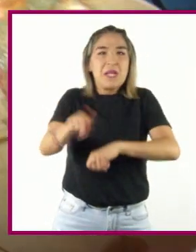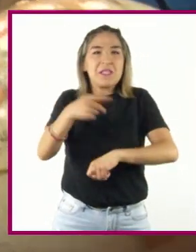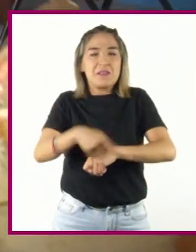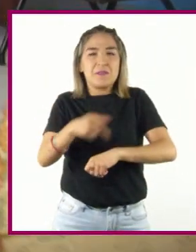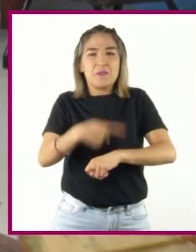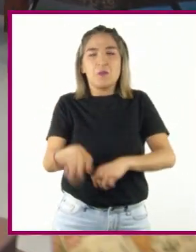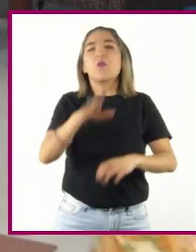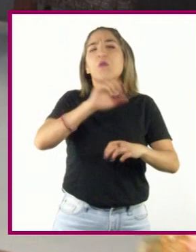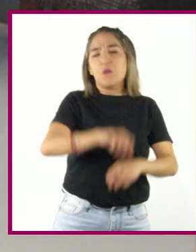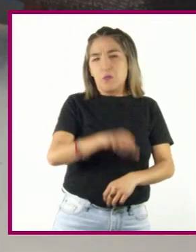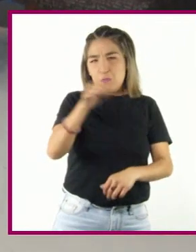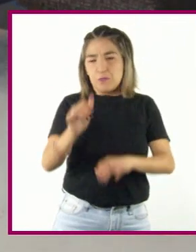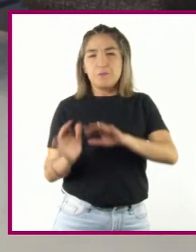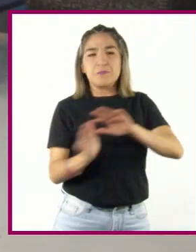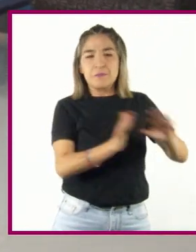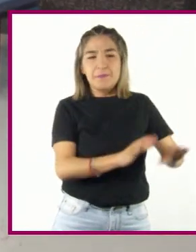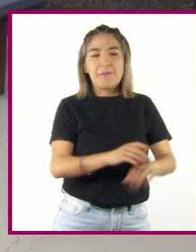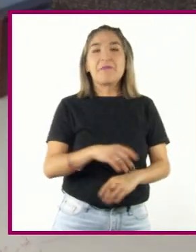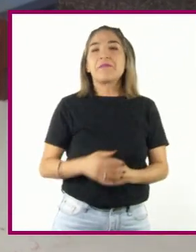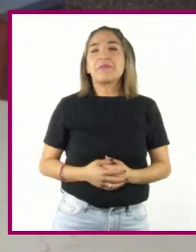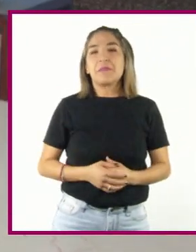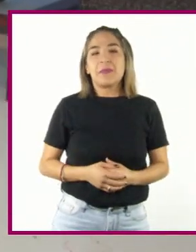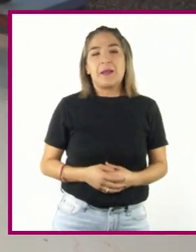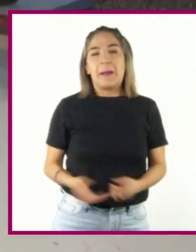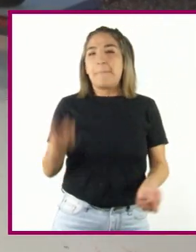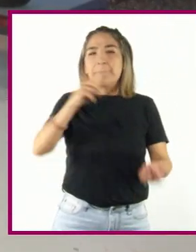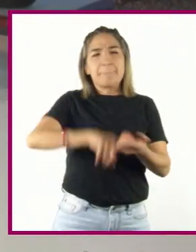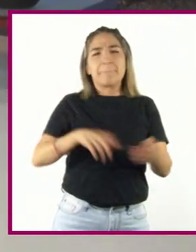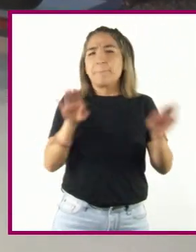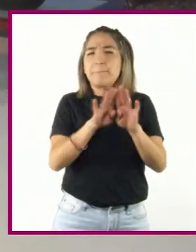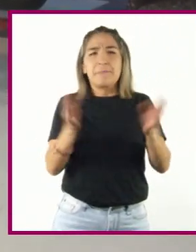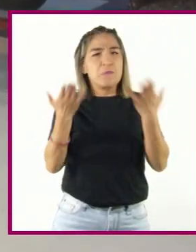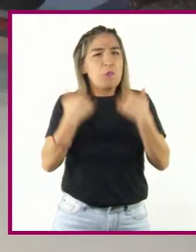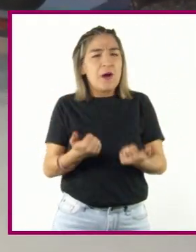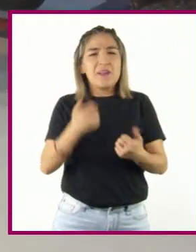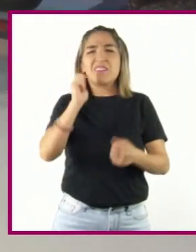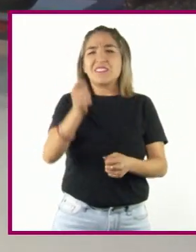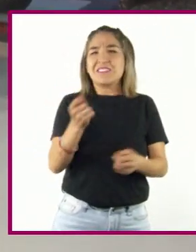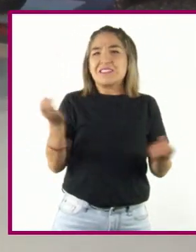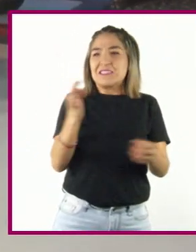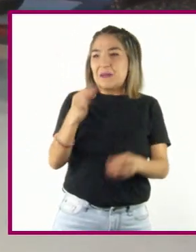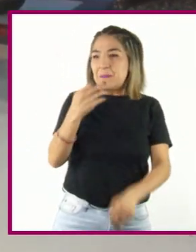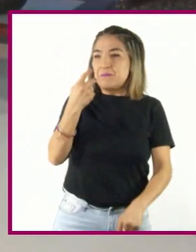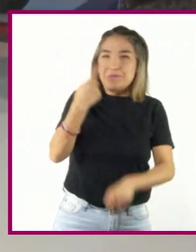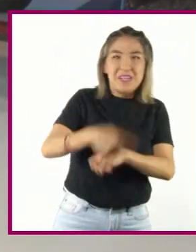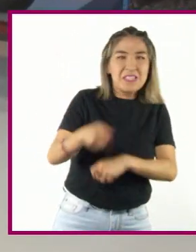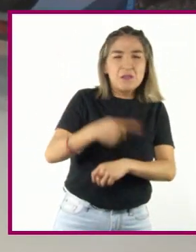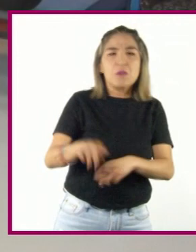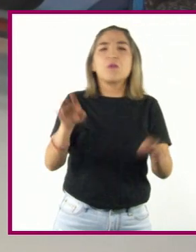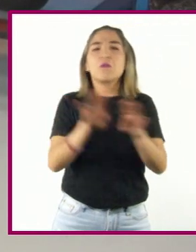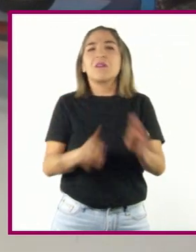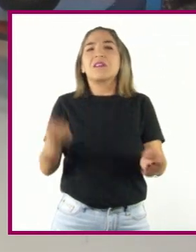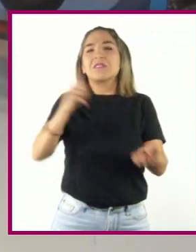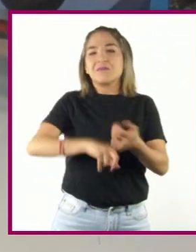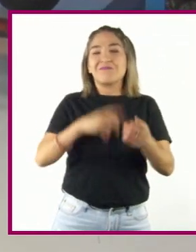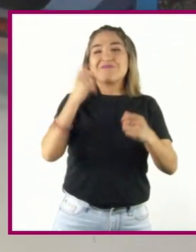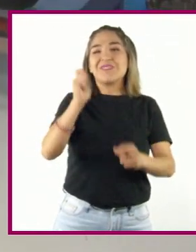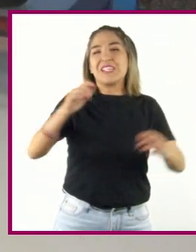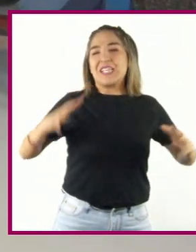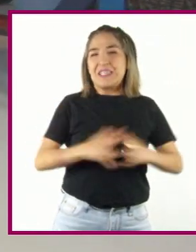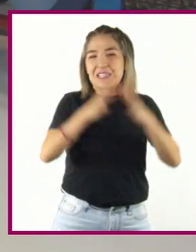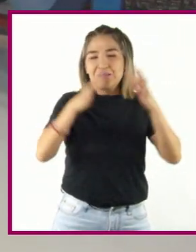Por otro lado, aunque no estamos ante una amenaza inmediata, no ha desaparecido el riesgo de una guerra global.